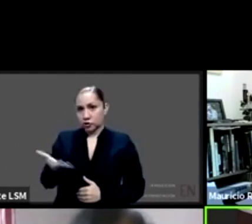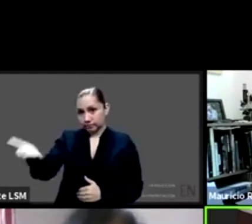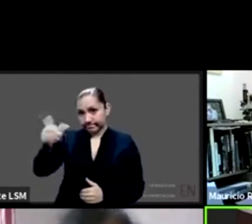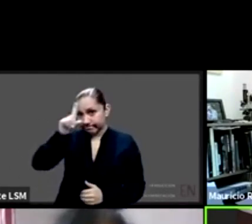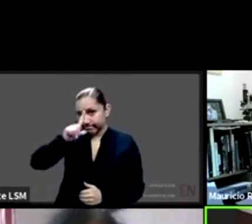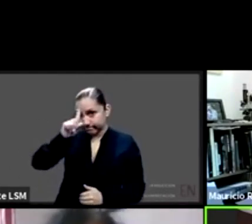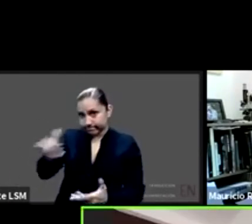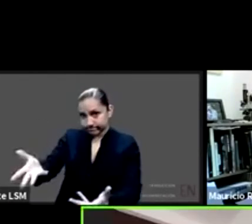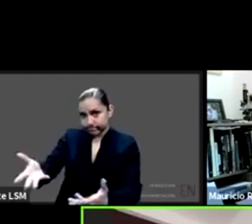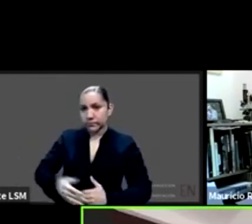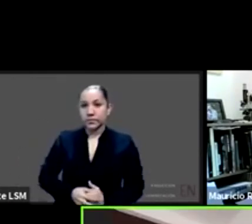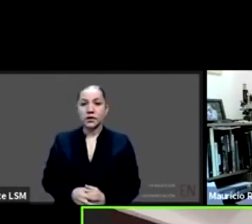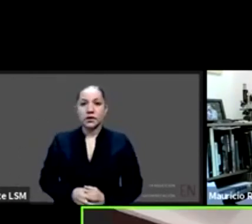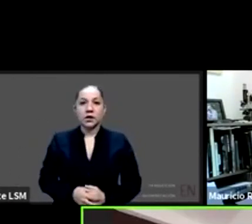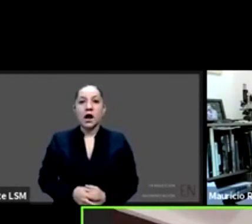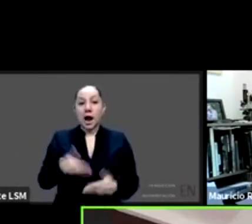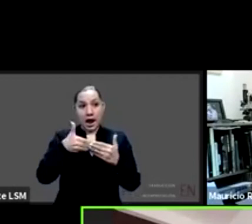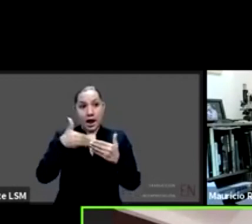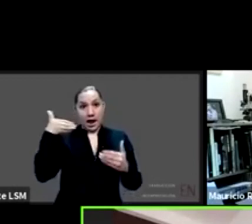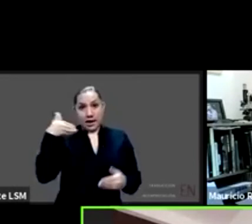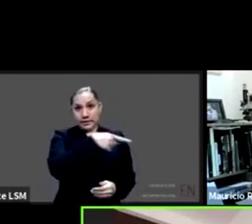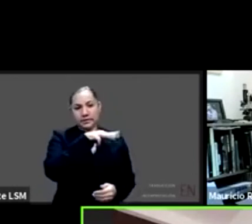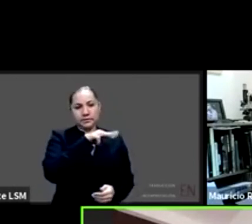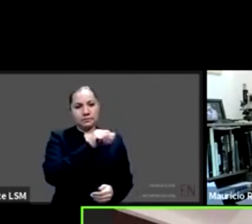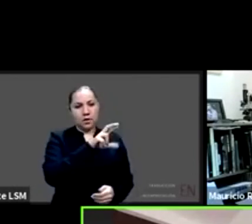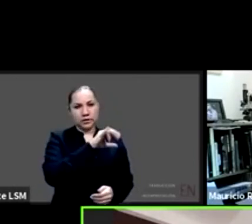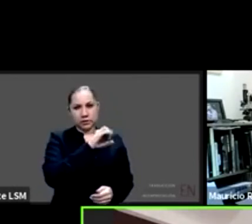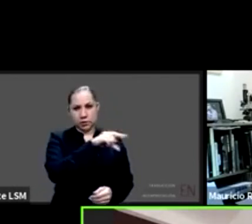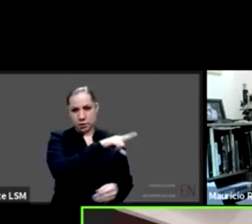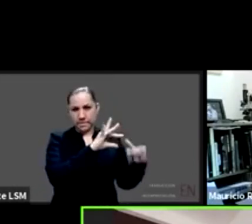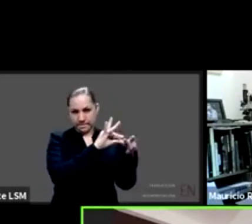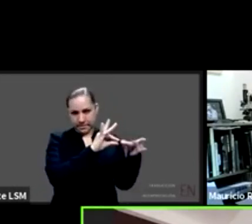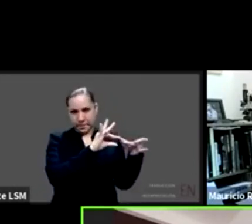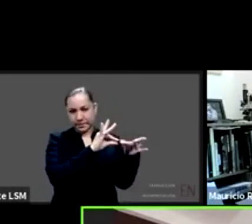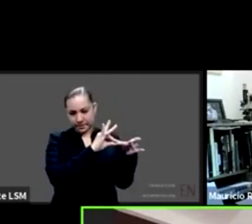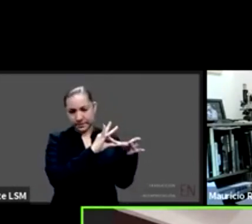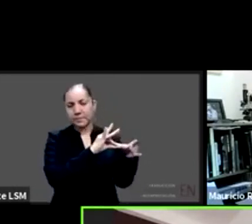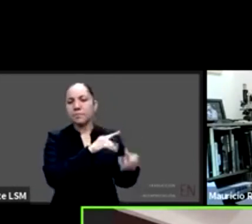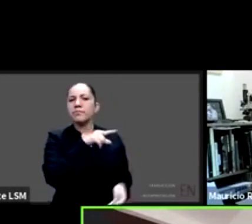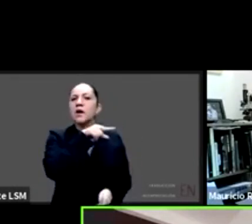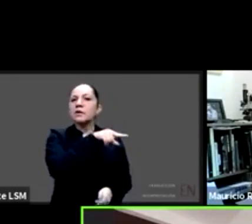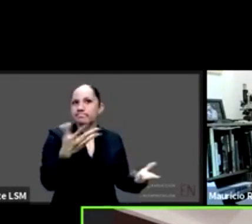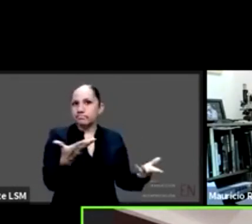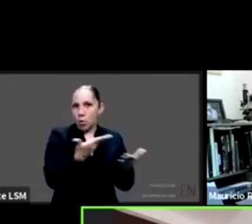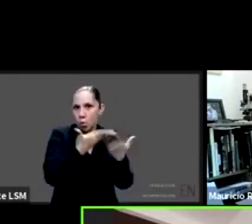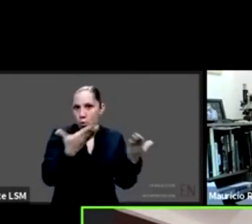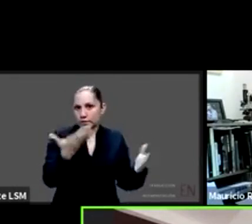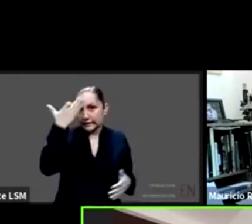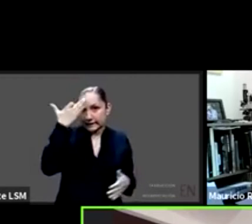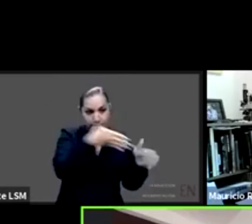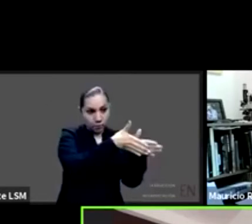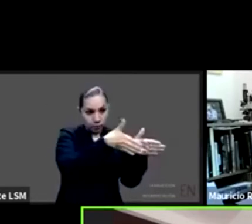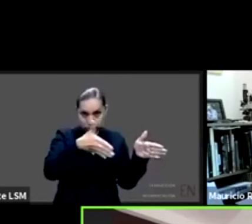como lo mencionaba Mauricio Rodríguez hace unos momentos los tenemos subsistemas de salud y de hecho estos